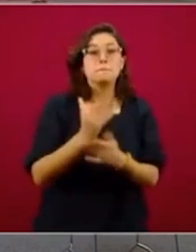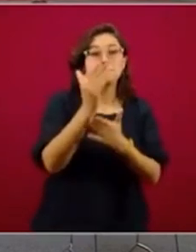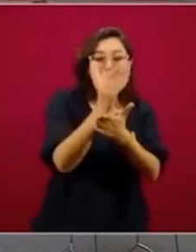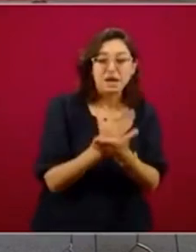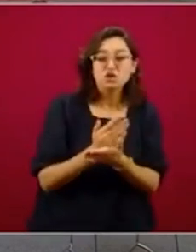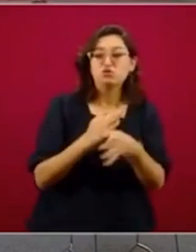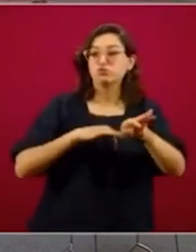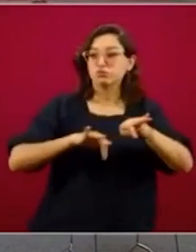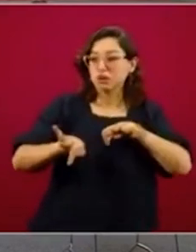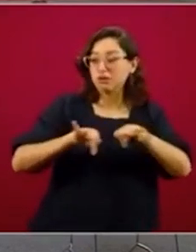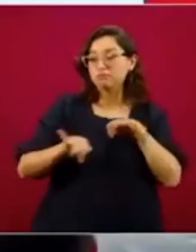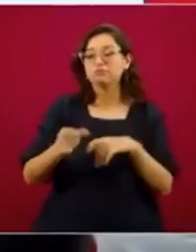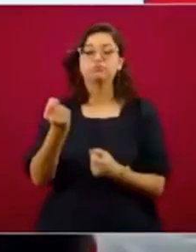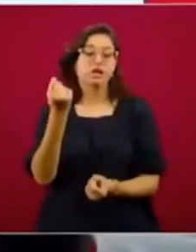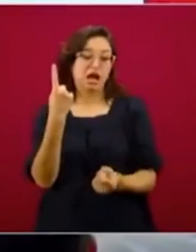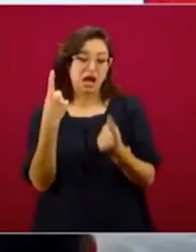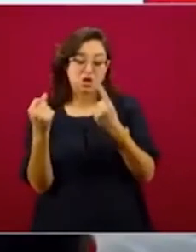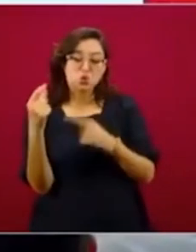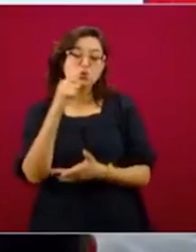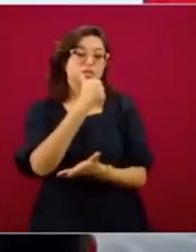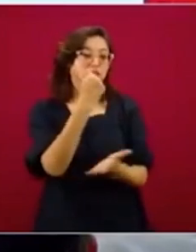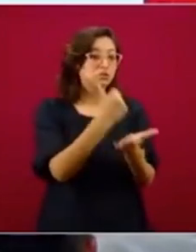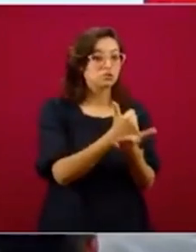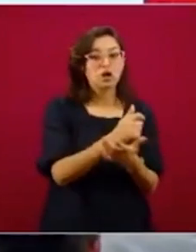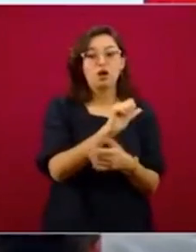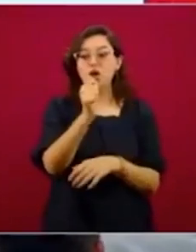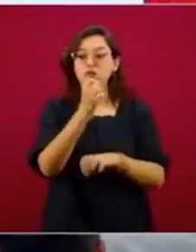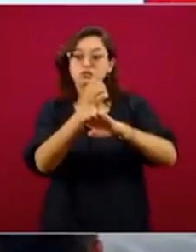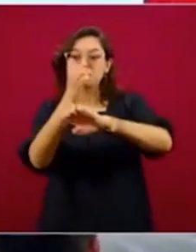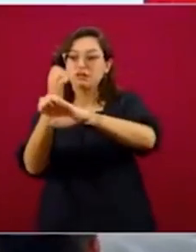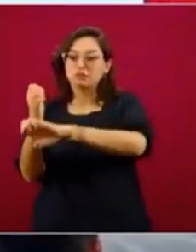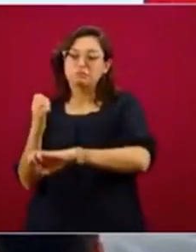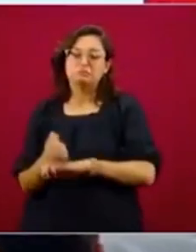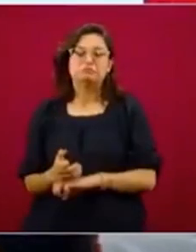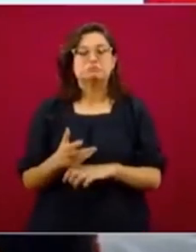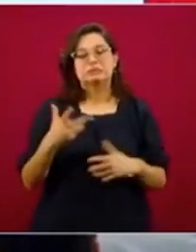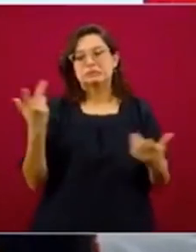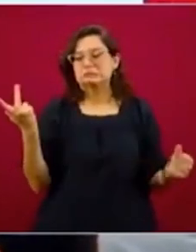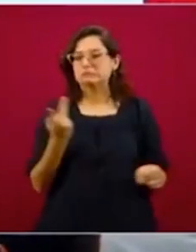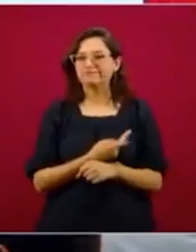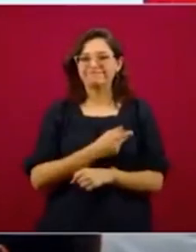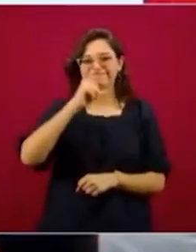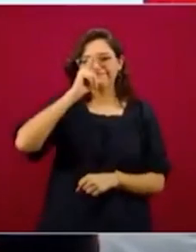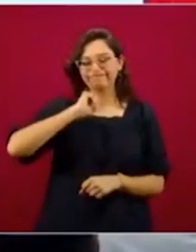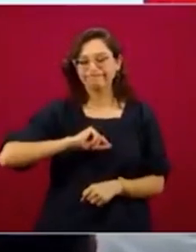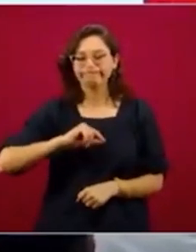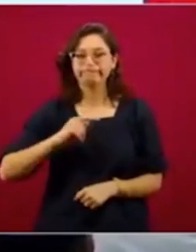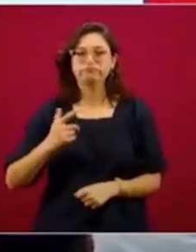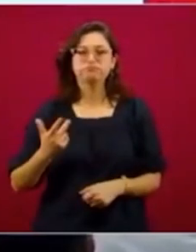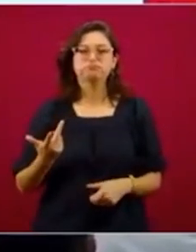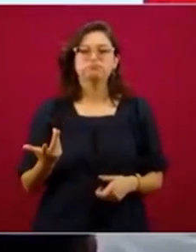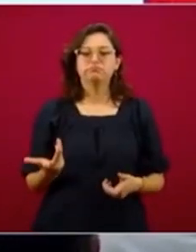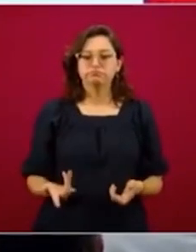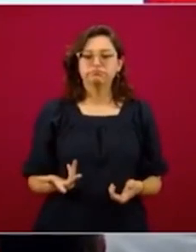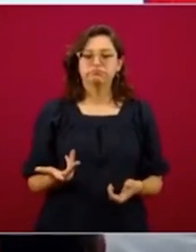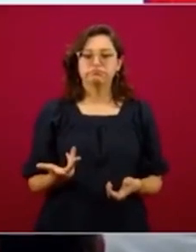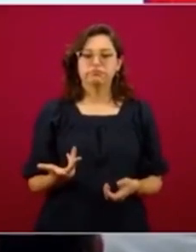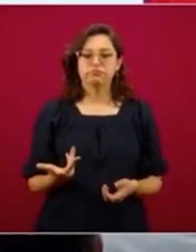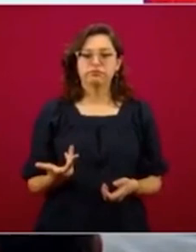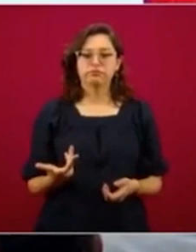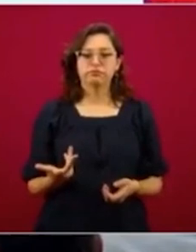platicado, que hay ciudades y estados en específico que se han visto afectados por,